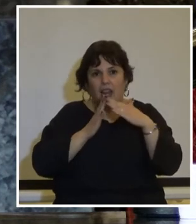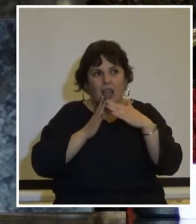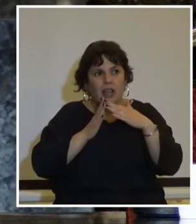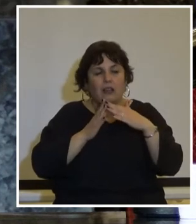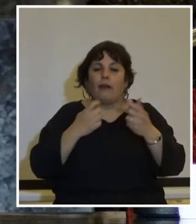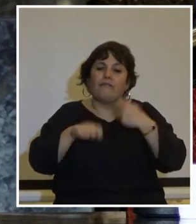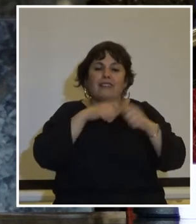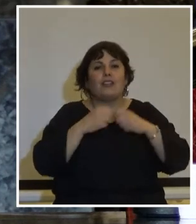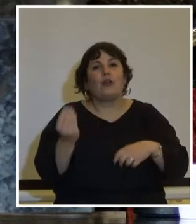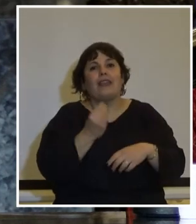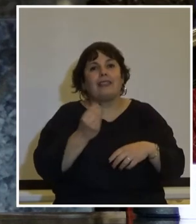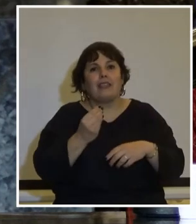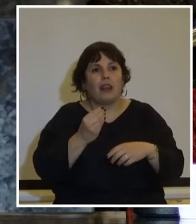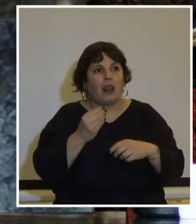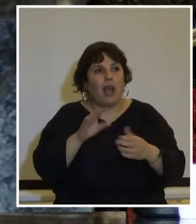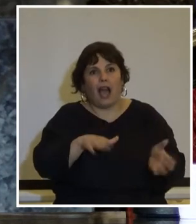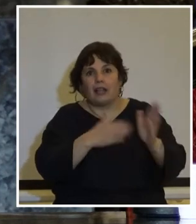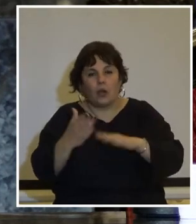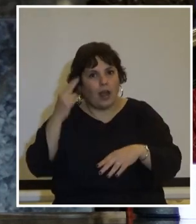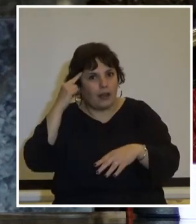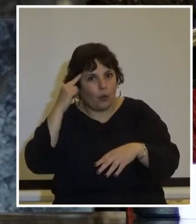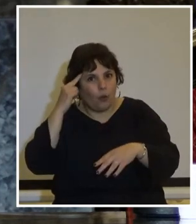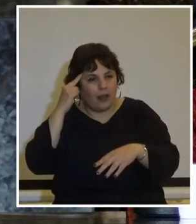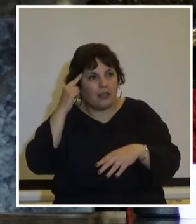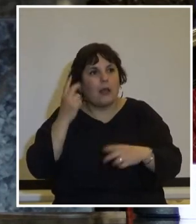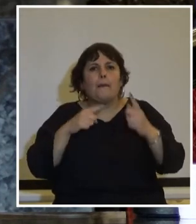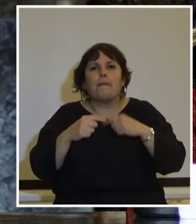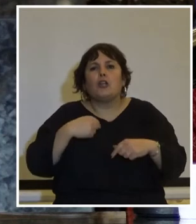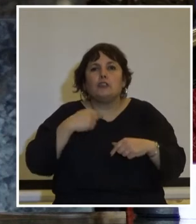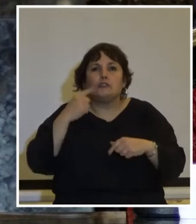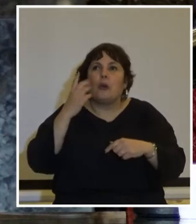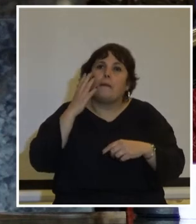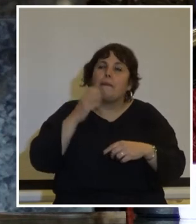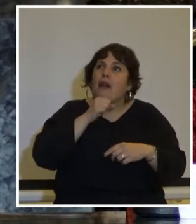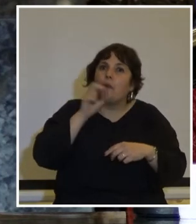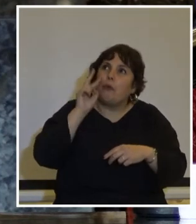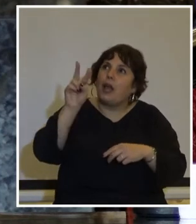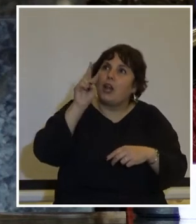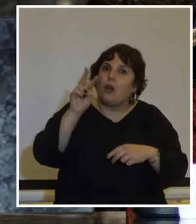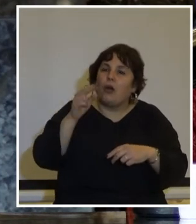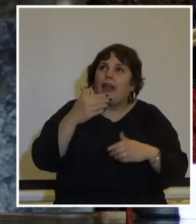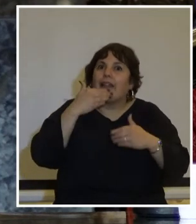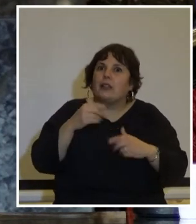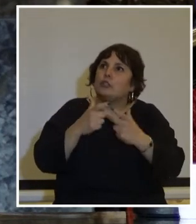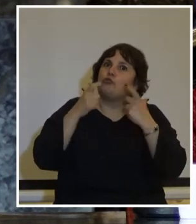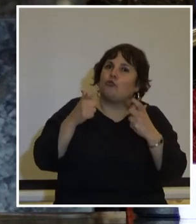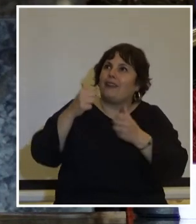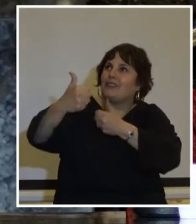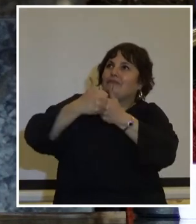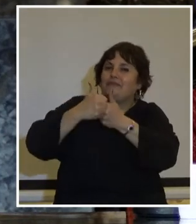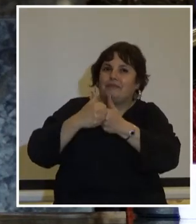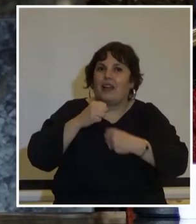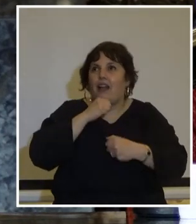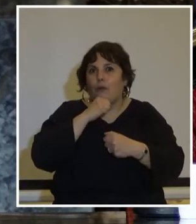quinielas y hasta hoy lo recuerda en cambio yo crecí con mi abuelo que después entendí que era suerte haber crecido con él al lado